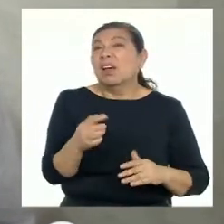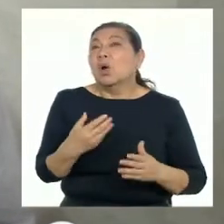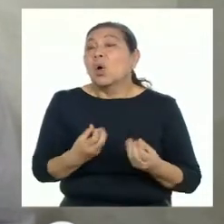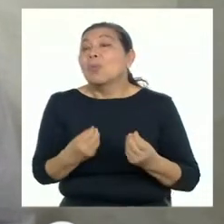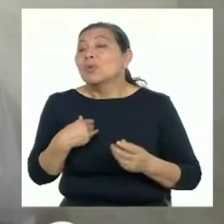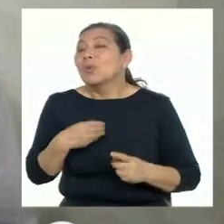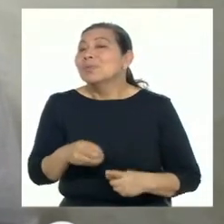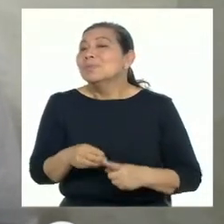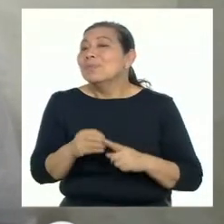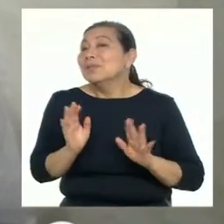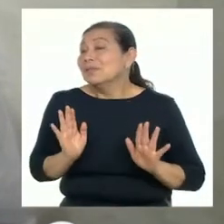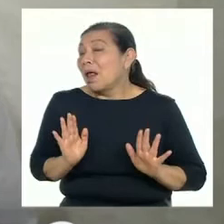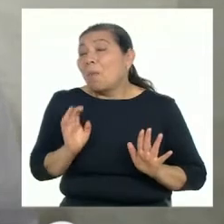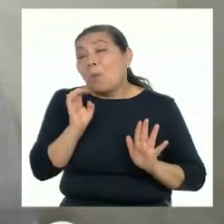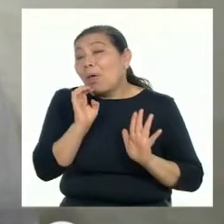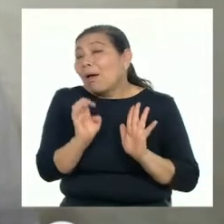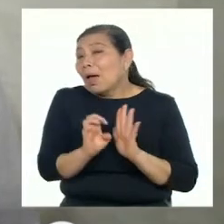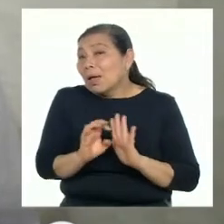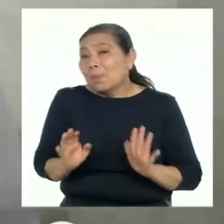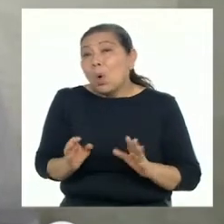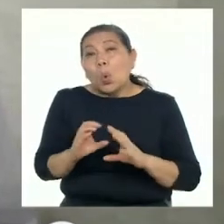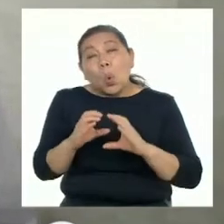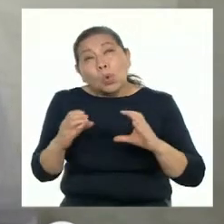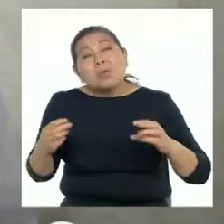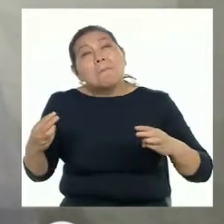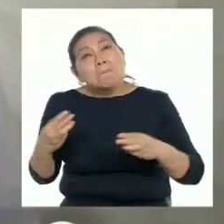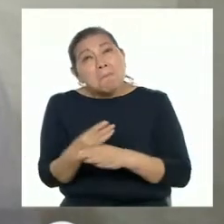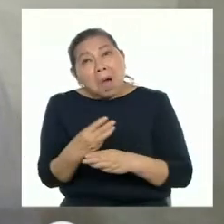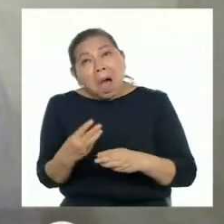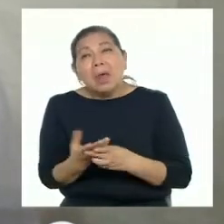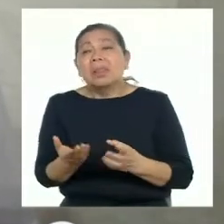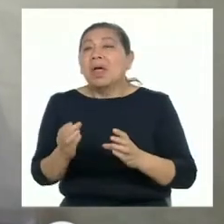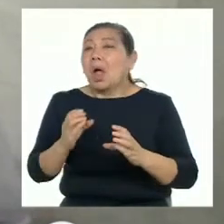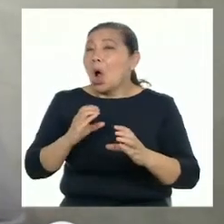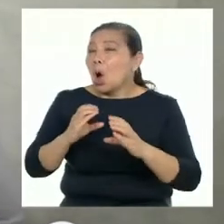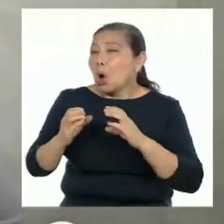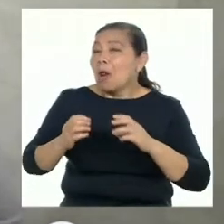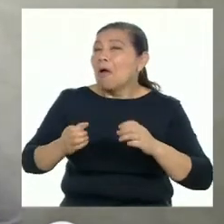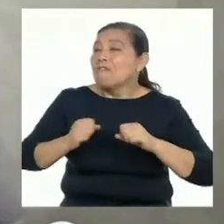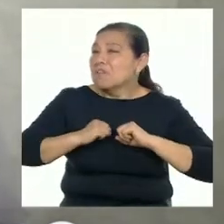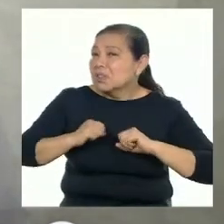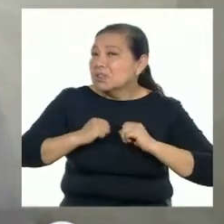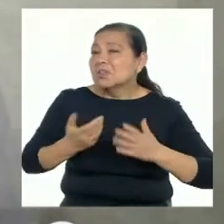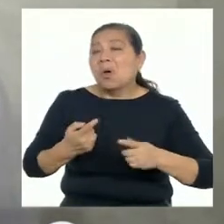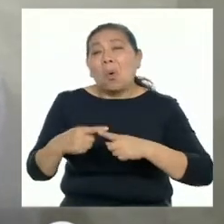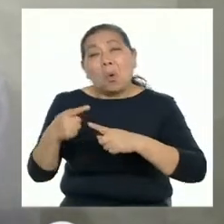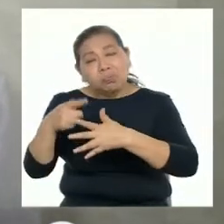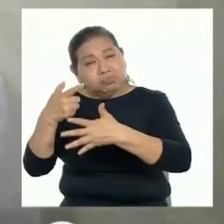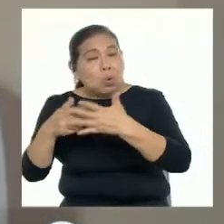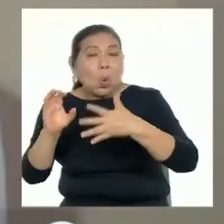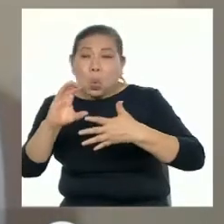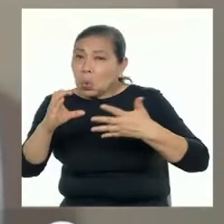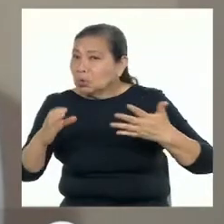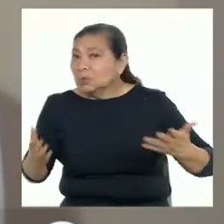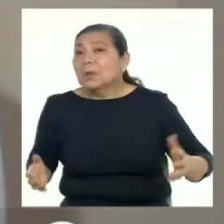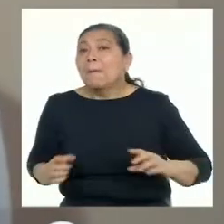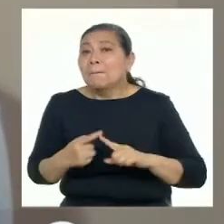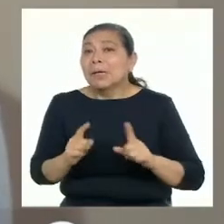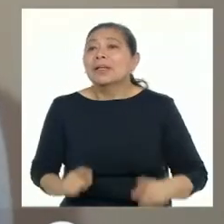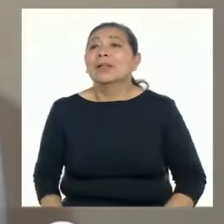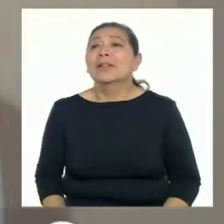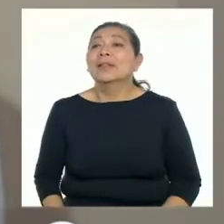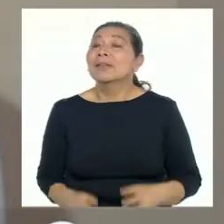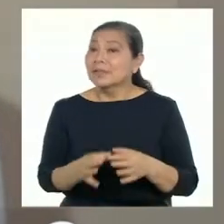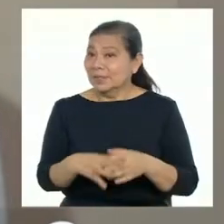especialicemos, como puede ser el curso de matemática, comunicación, física, arte, entre otros. Claro que sí,